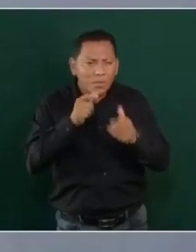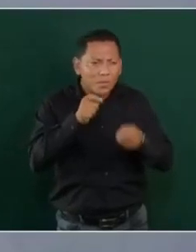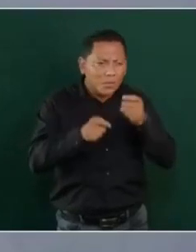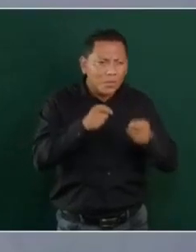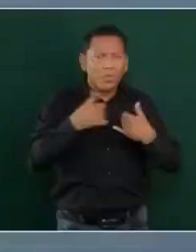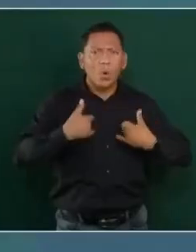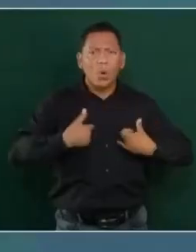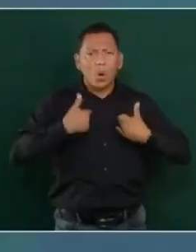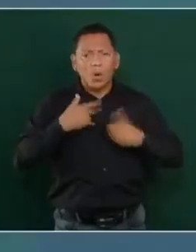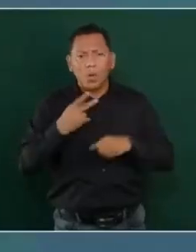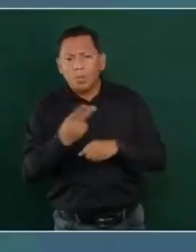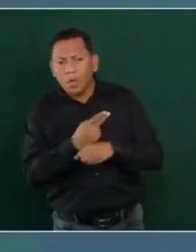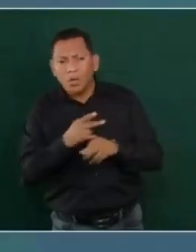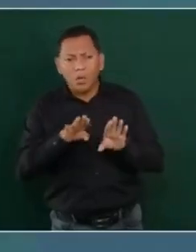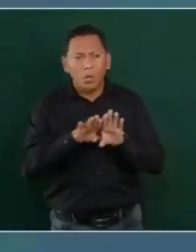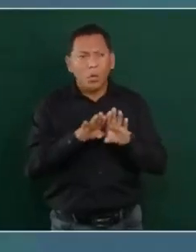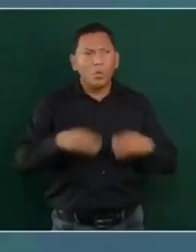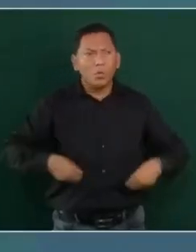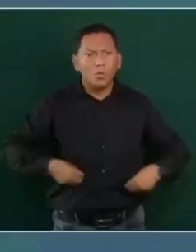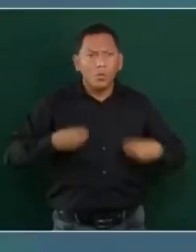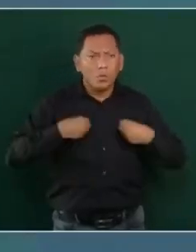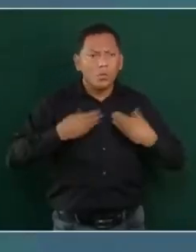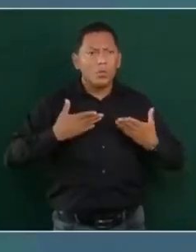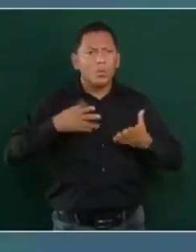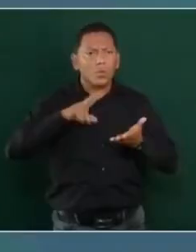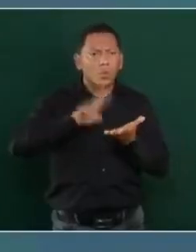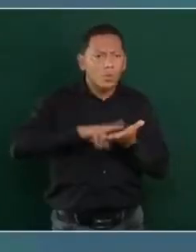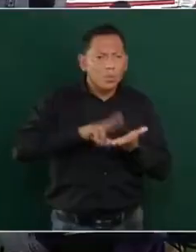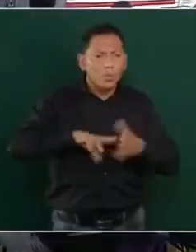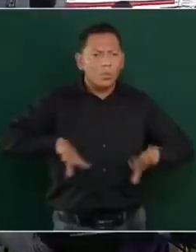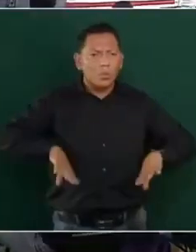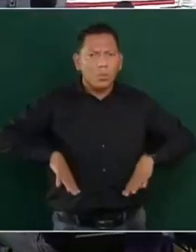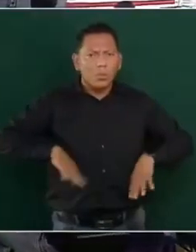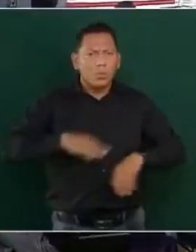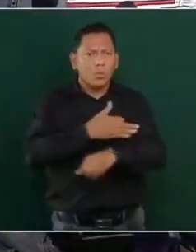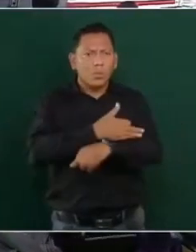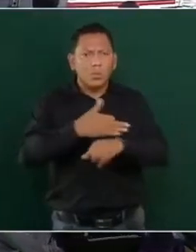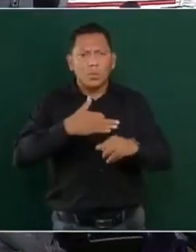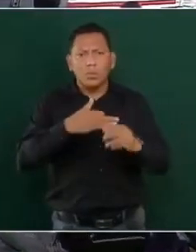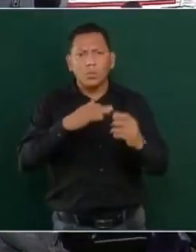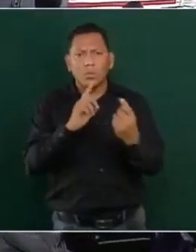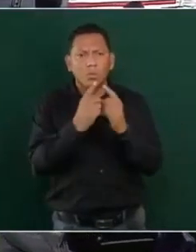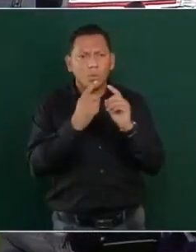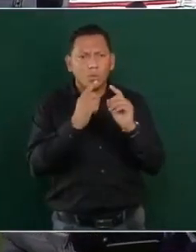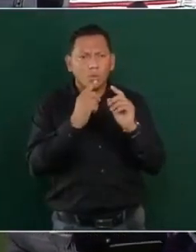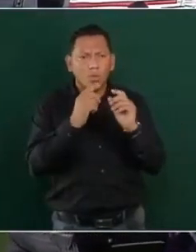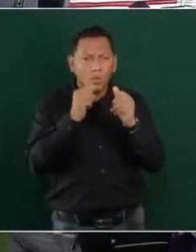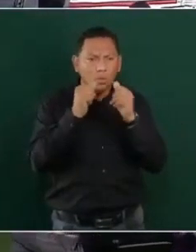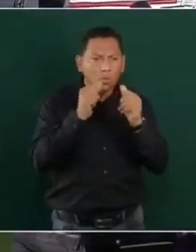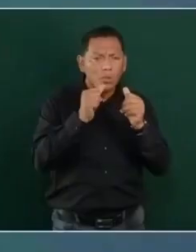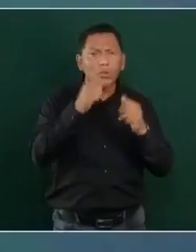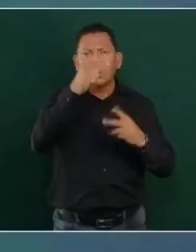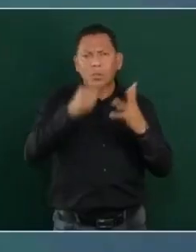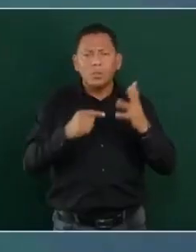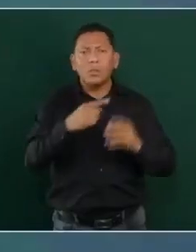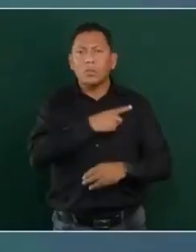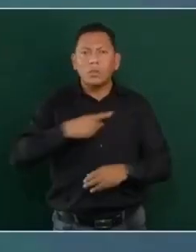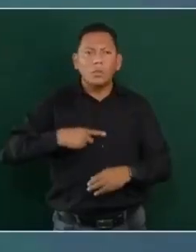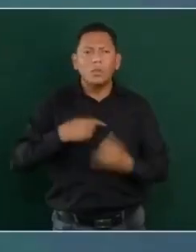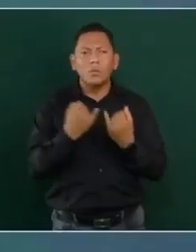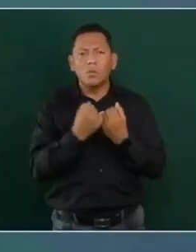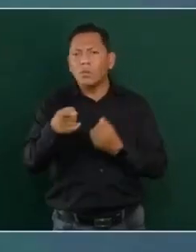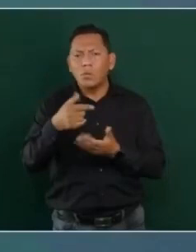los jóvenes y de los familiares y también que los amigos